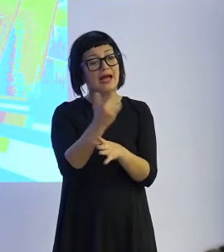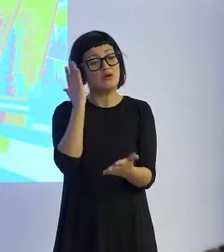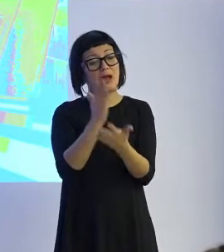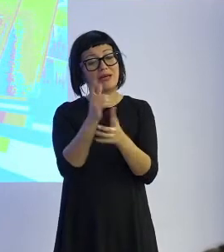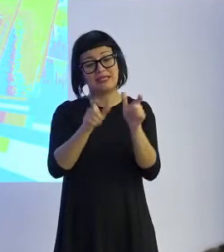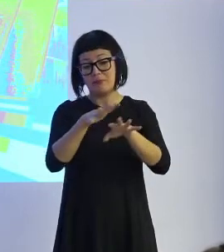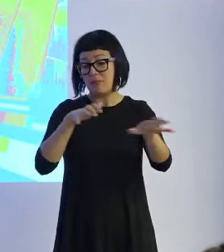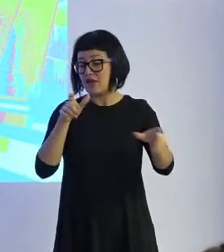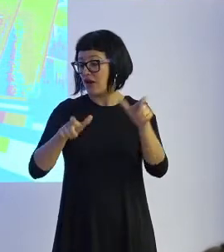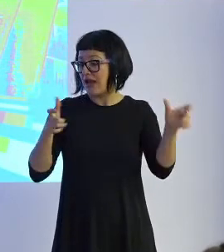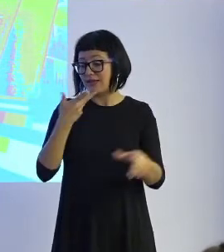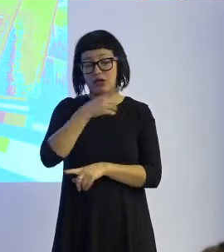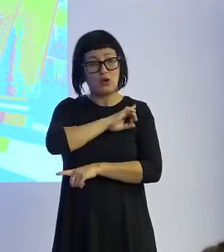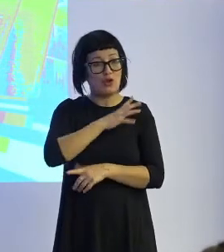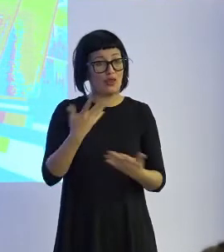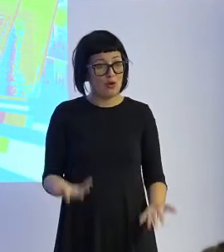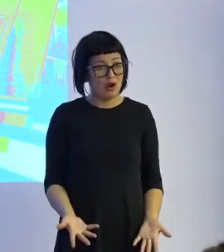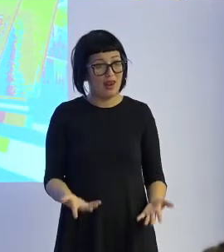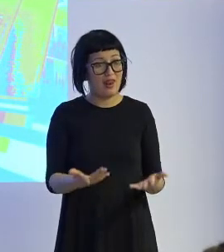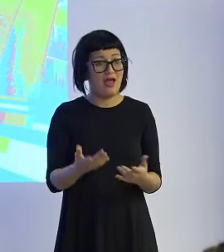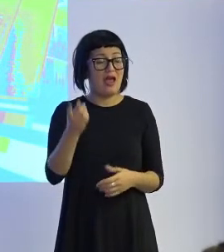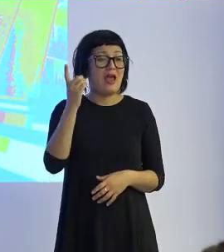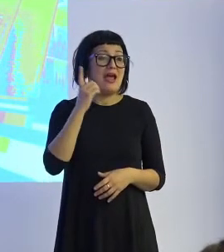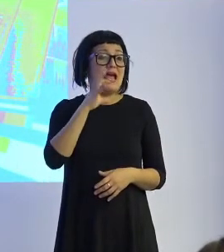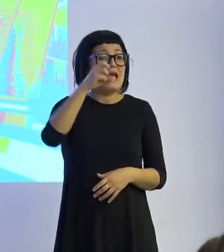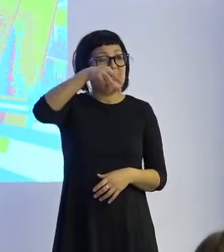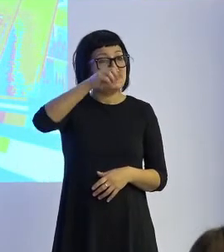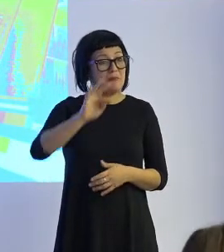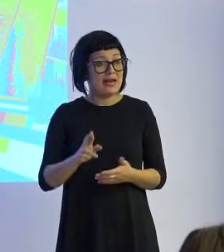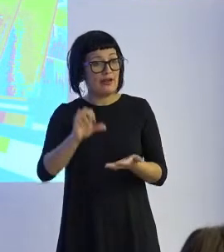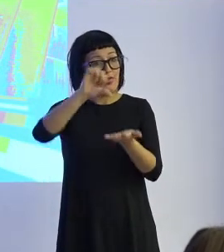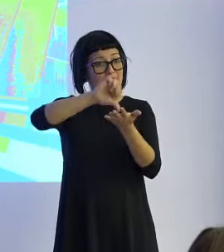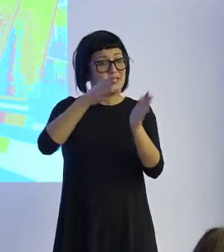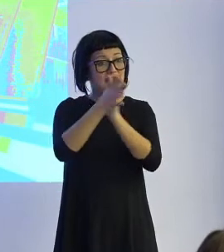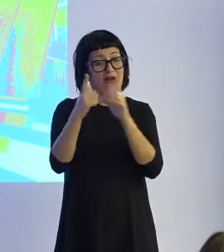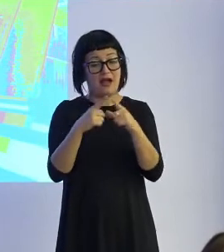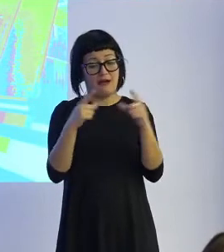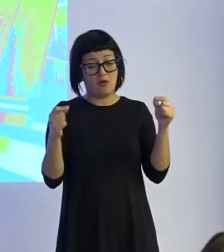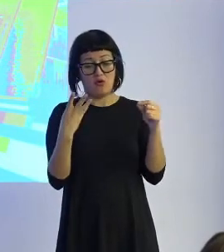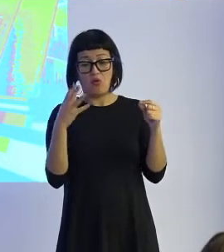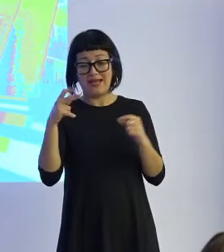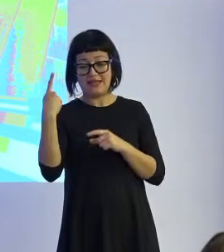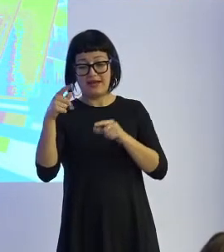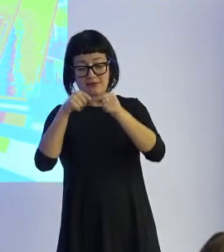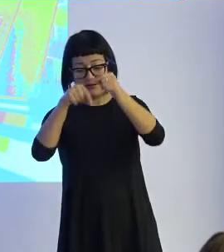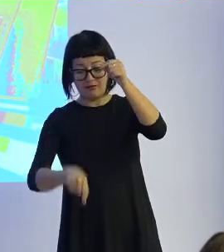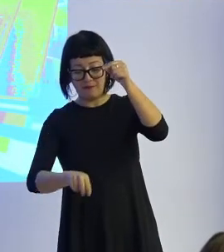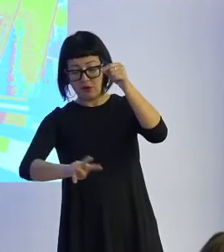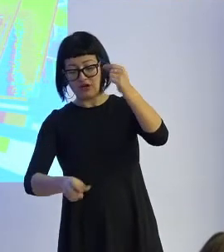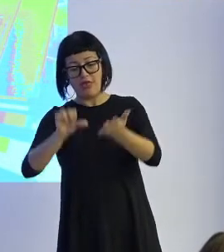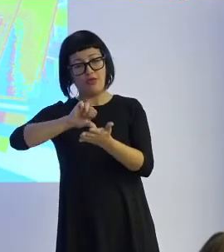desconocida que es Smart Cities en Japón a 40 kilómetros al sur de Tokio está la ciudad de Fujisawa